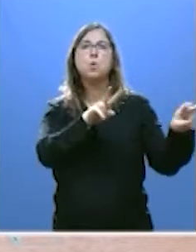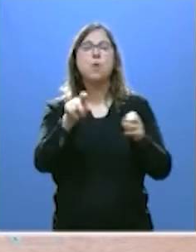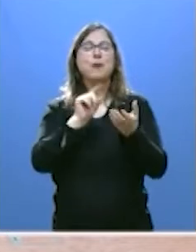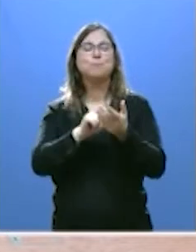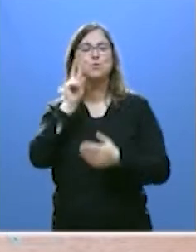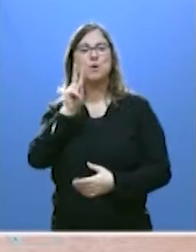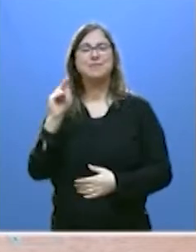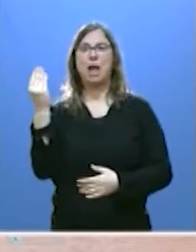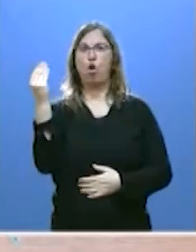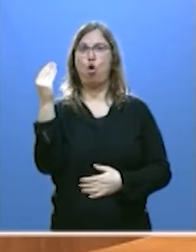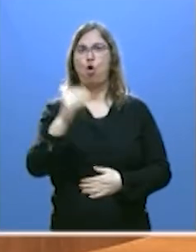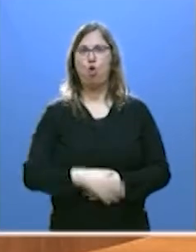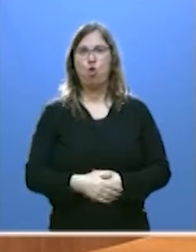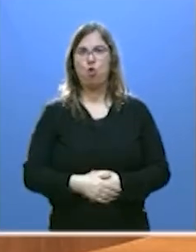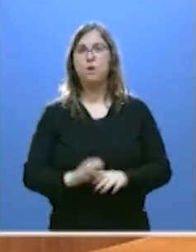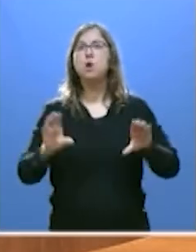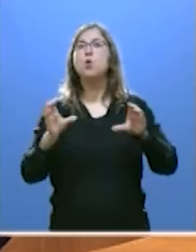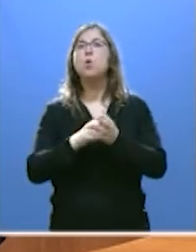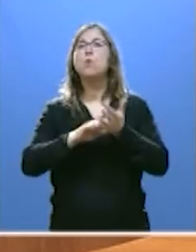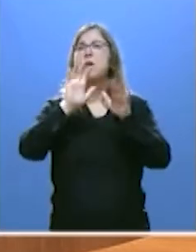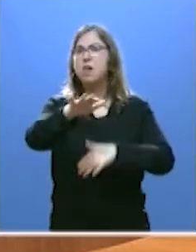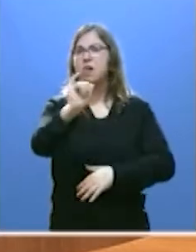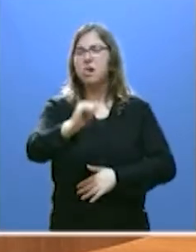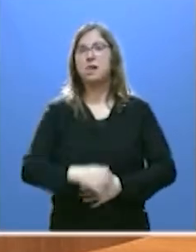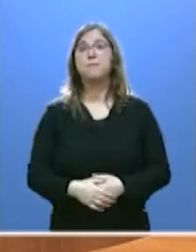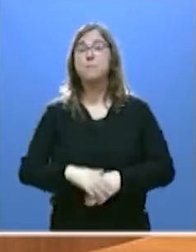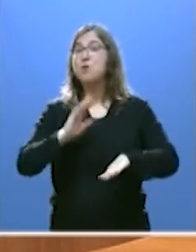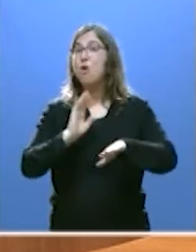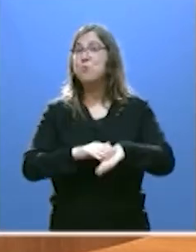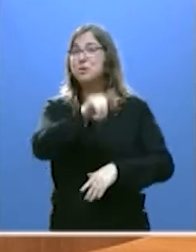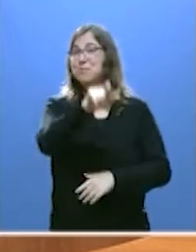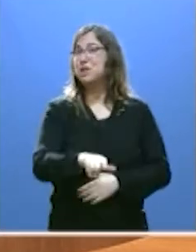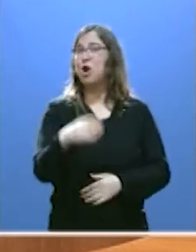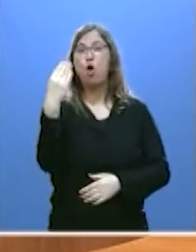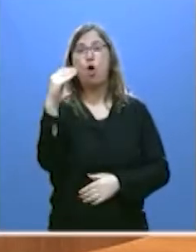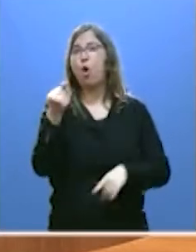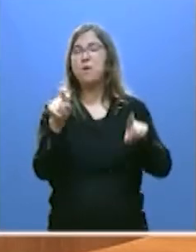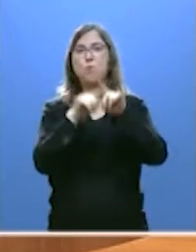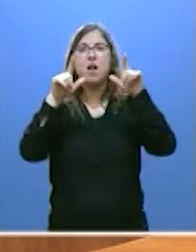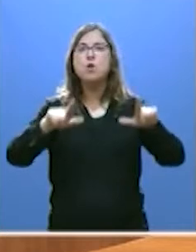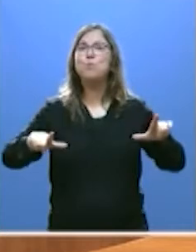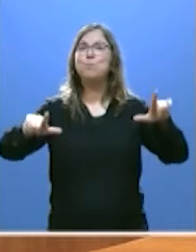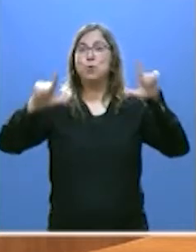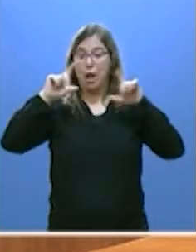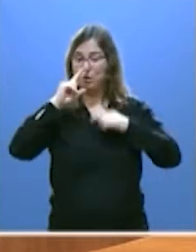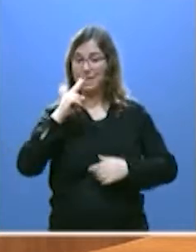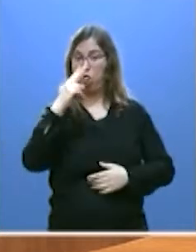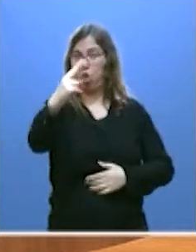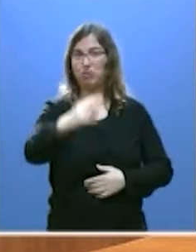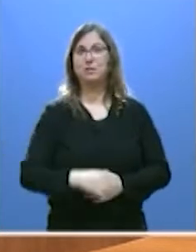joven, y en la Junta lo tenemos. Por eso, los jóvenes van a ser los protagonistas de los próximos dos años.